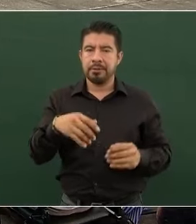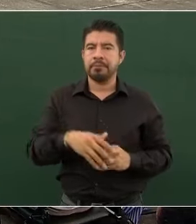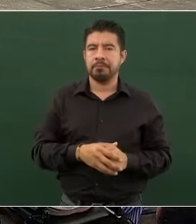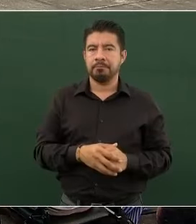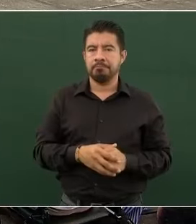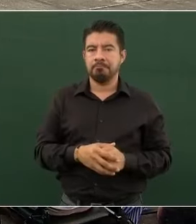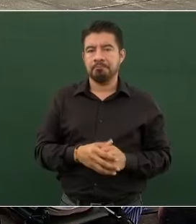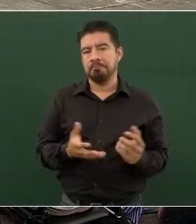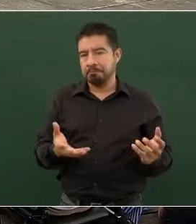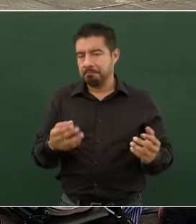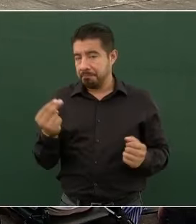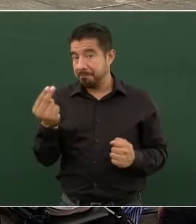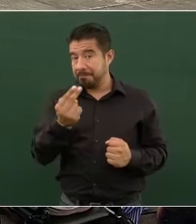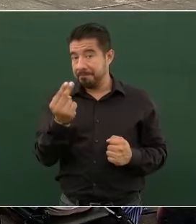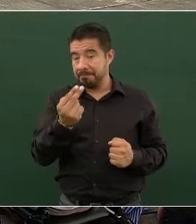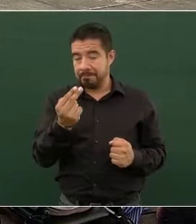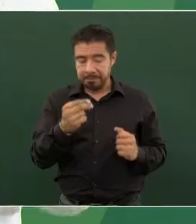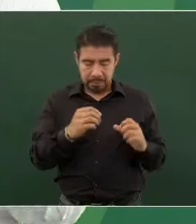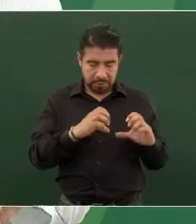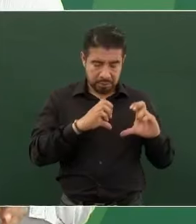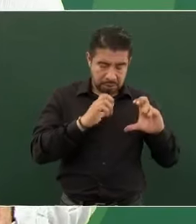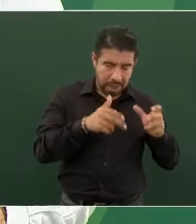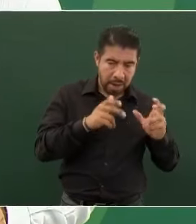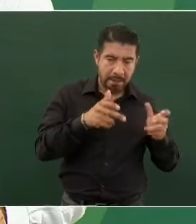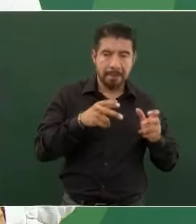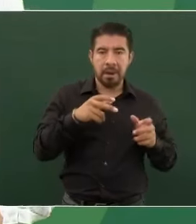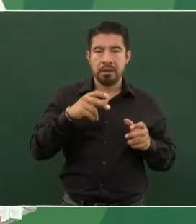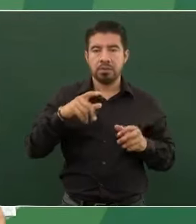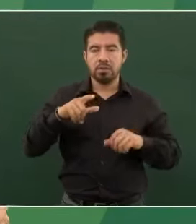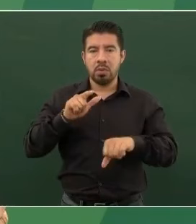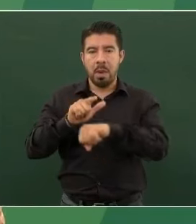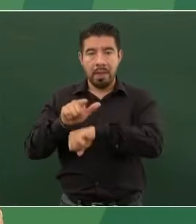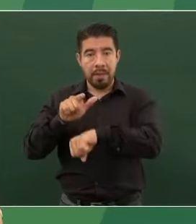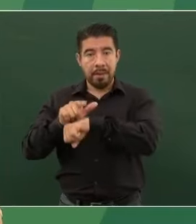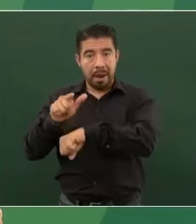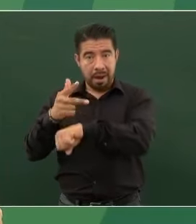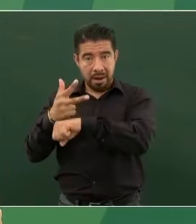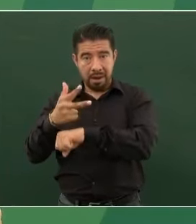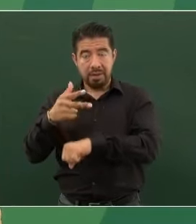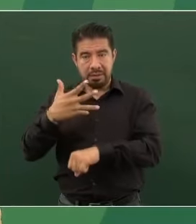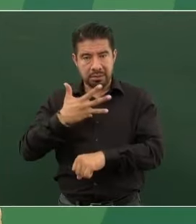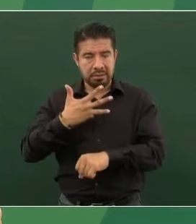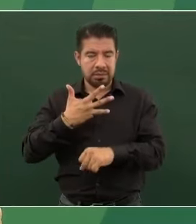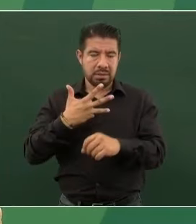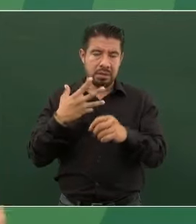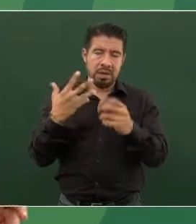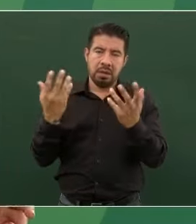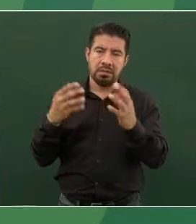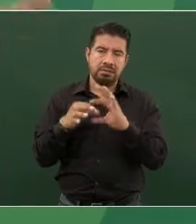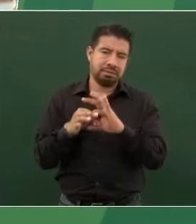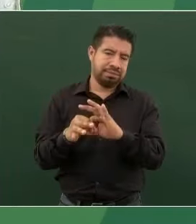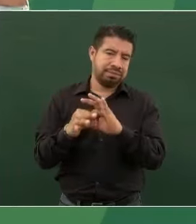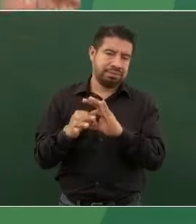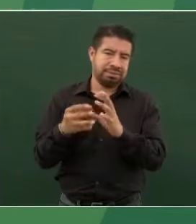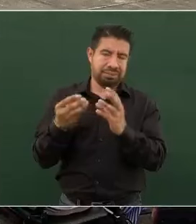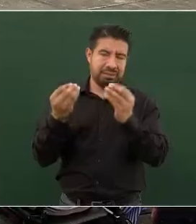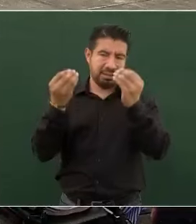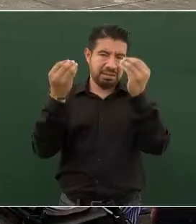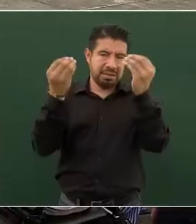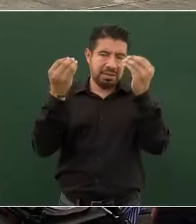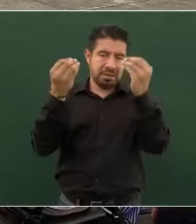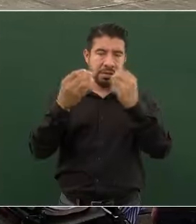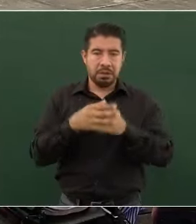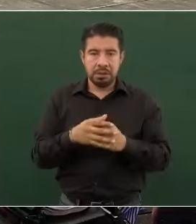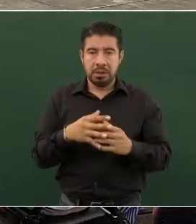y Guatemala tienen mucho potencial. Nada más pensemos